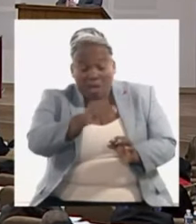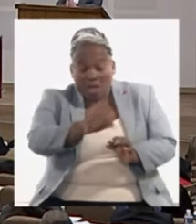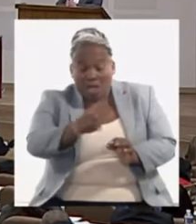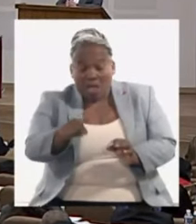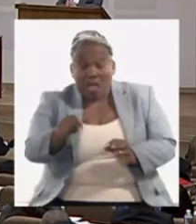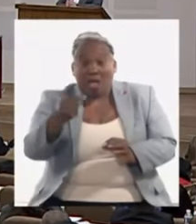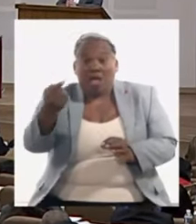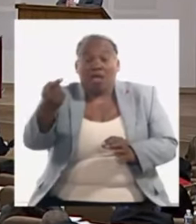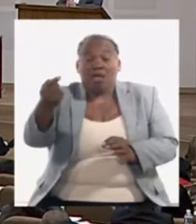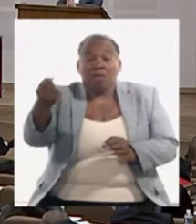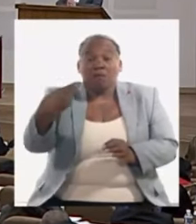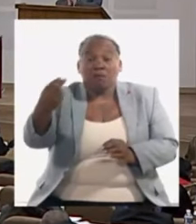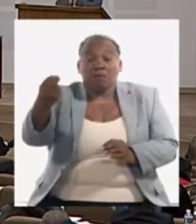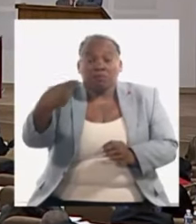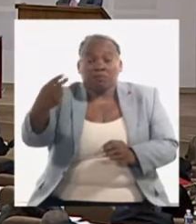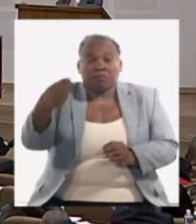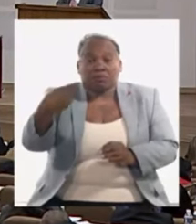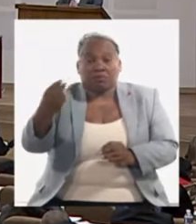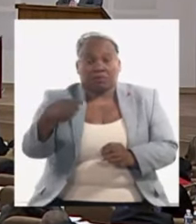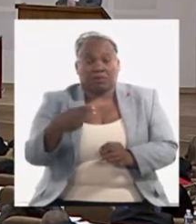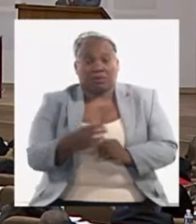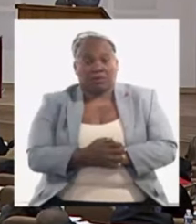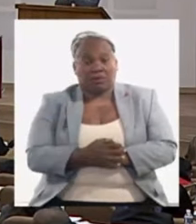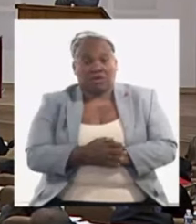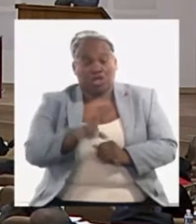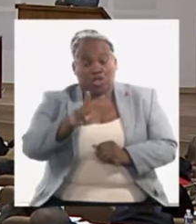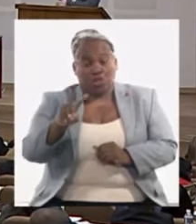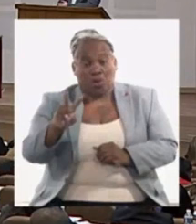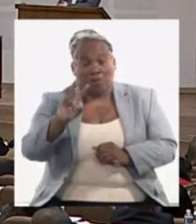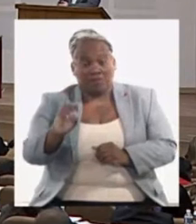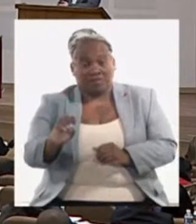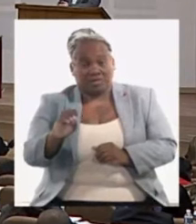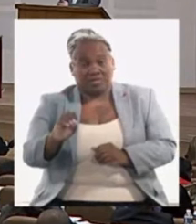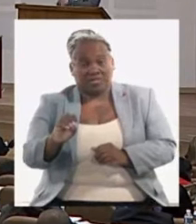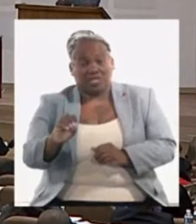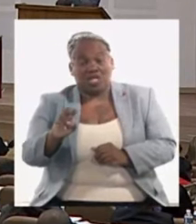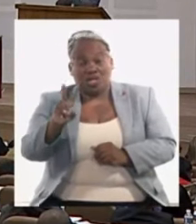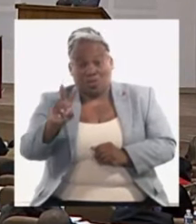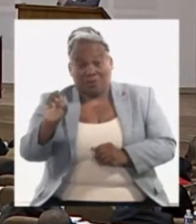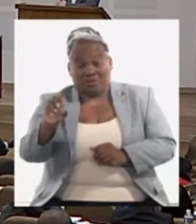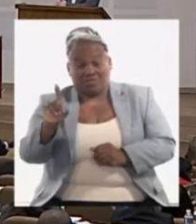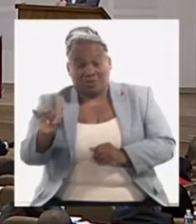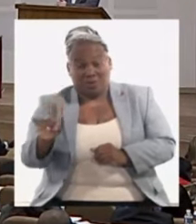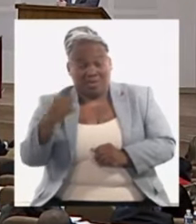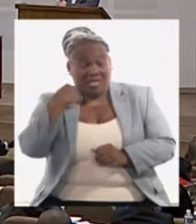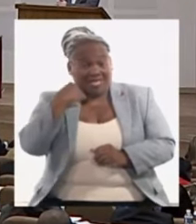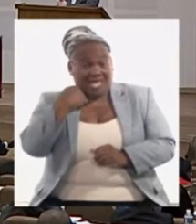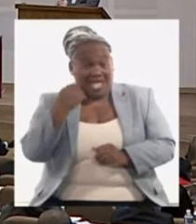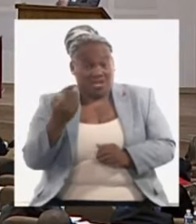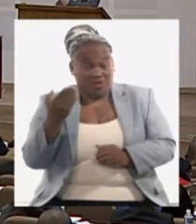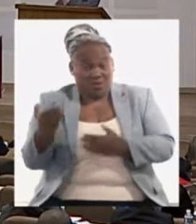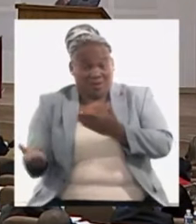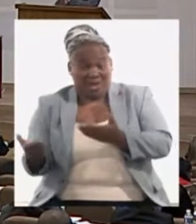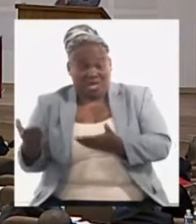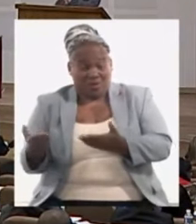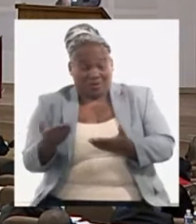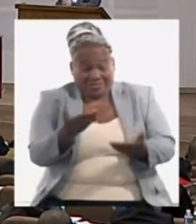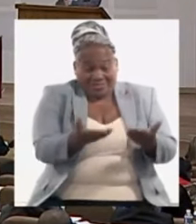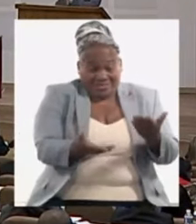importamos en el 2019 y tenemos que importar este año a los precios de este año